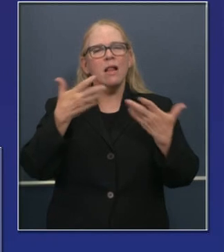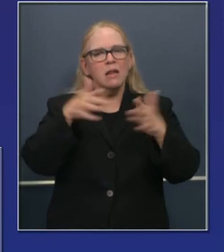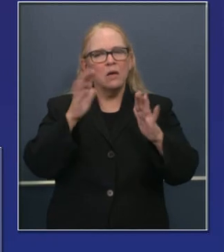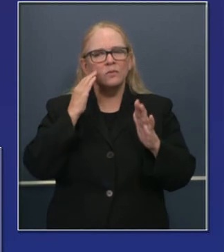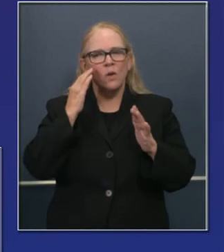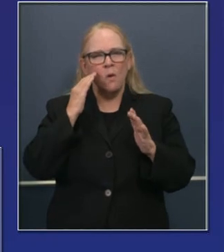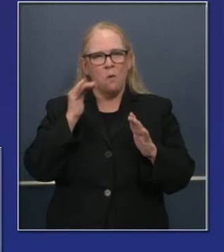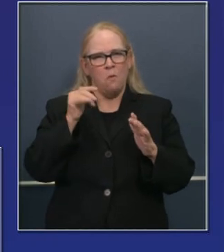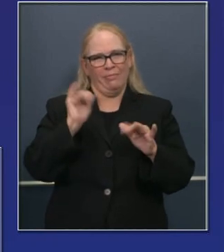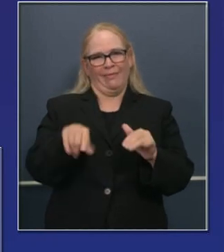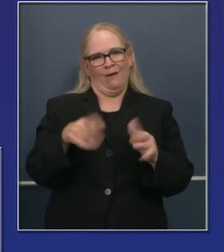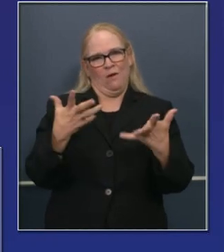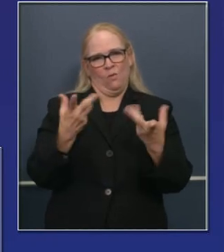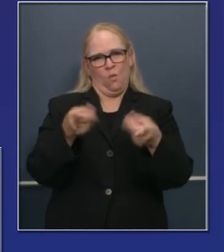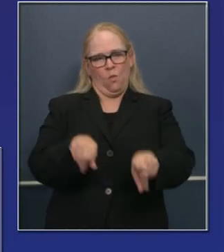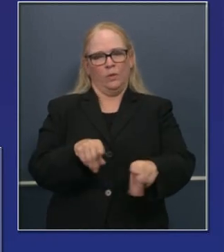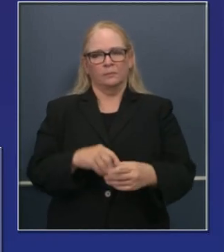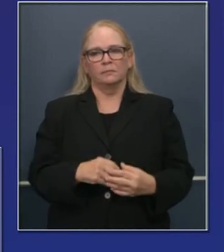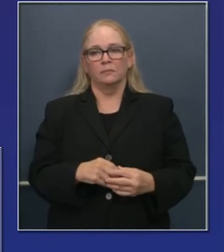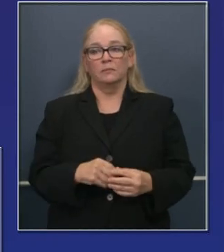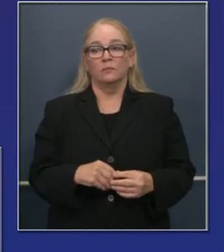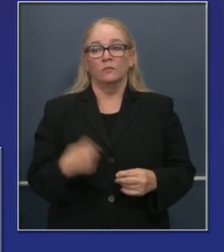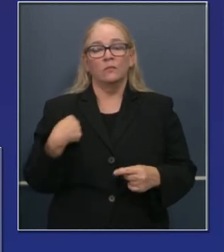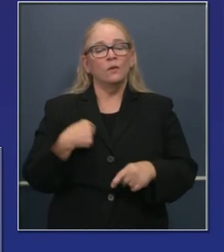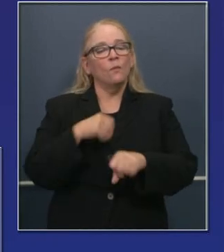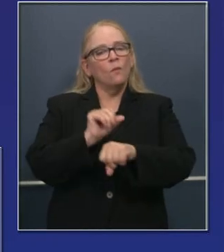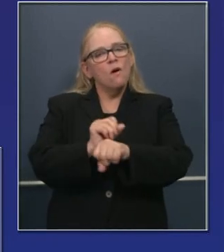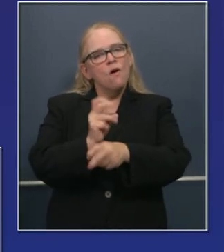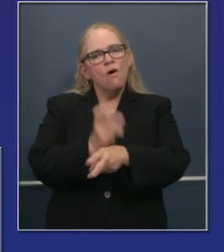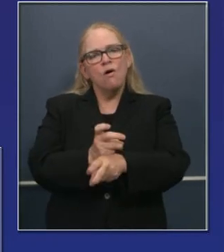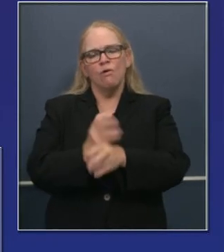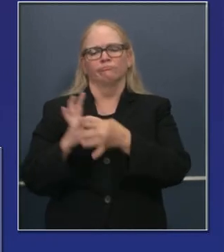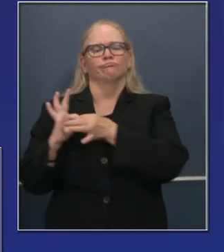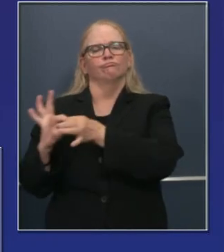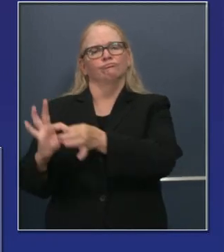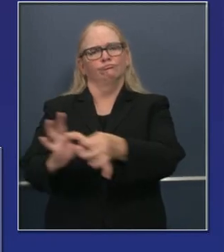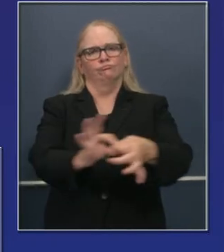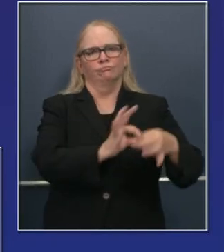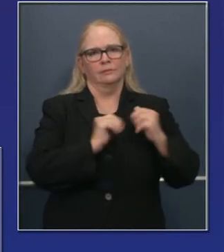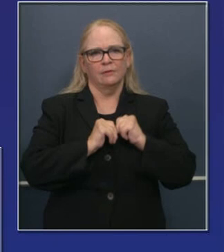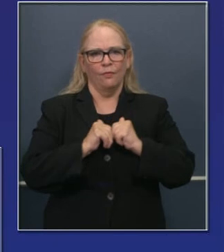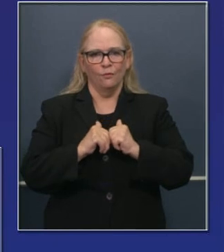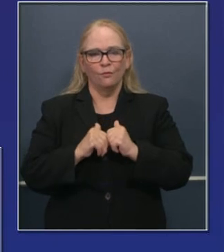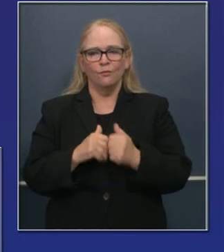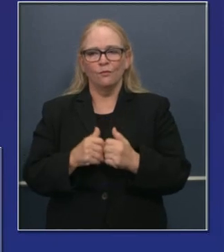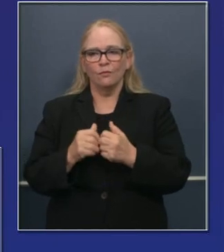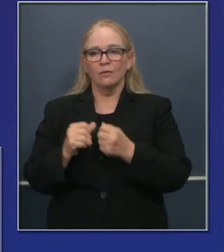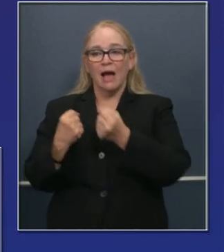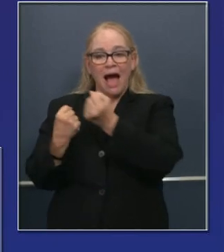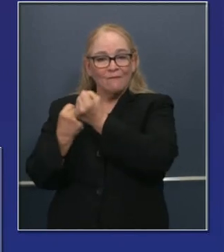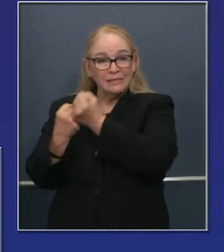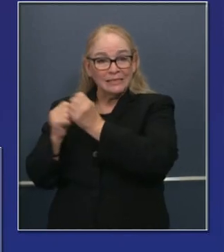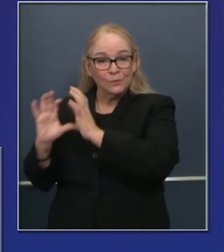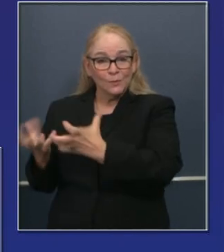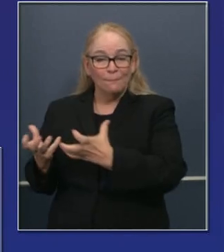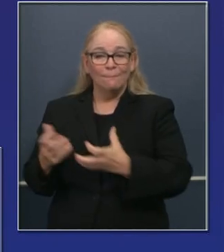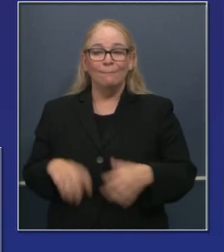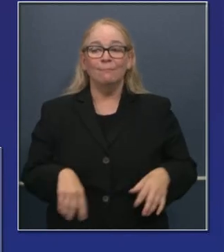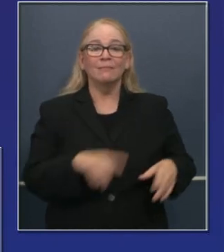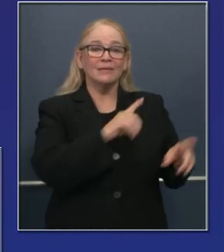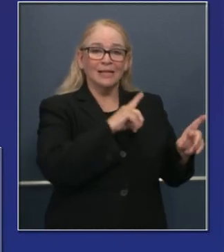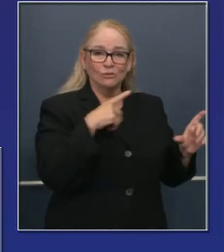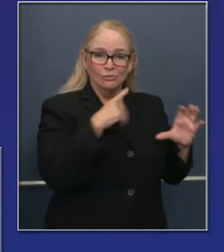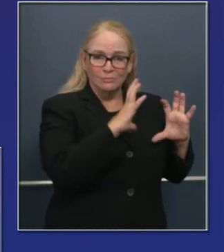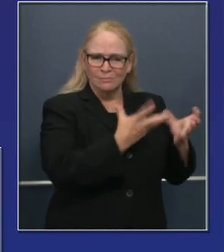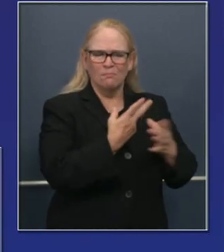esfuerzos. Hemos estado trabajando muy colaborativamente con grupos de partidarios, no